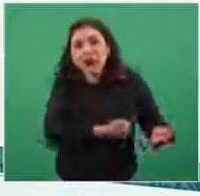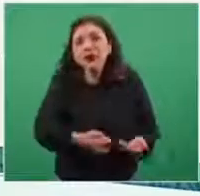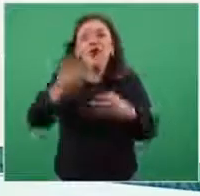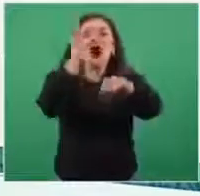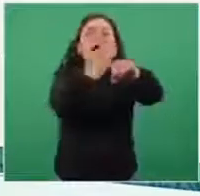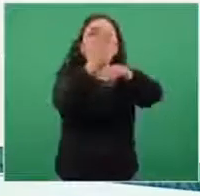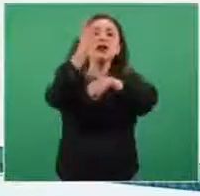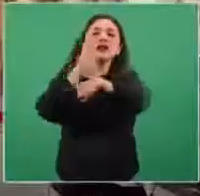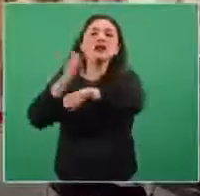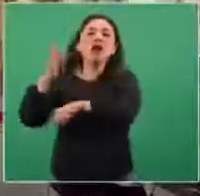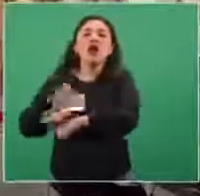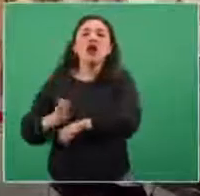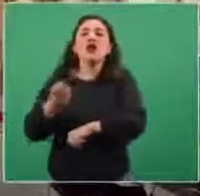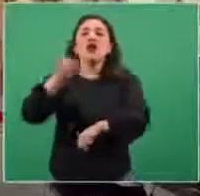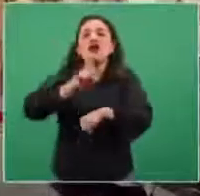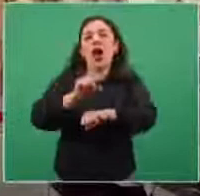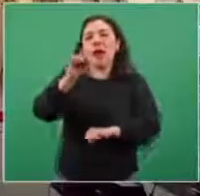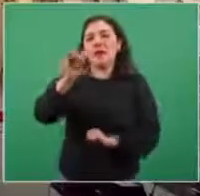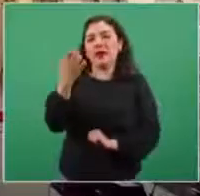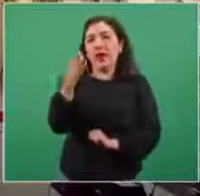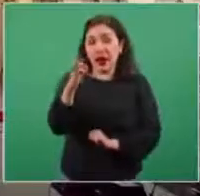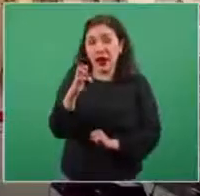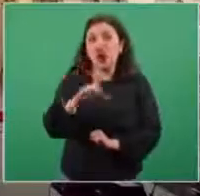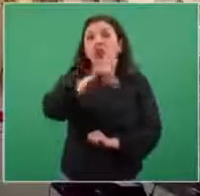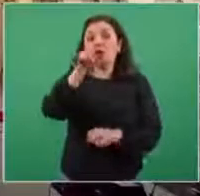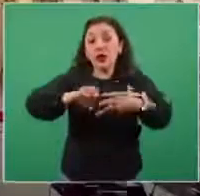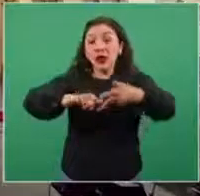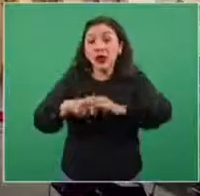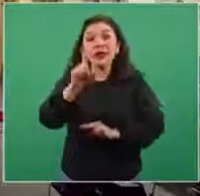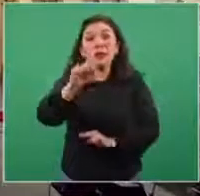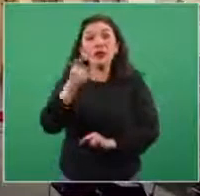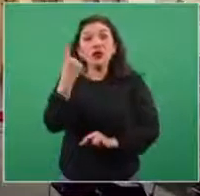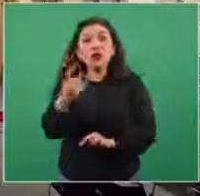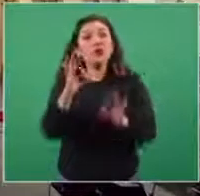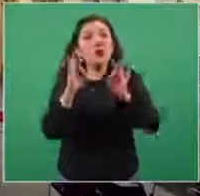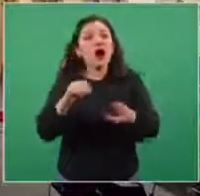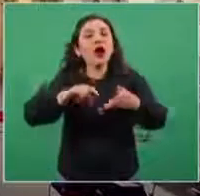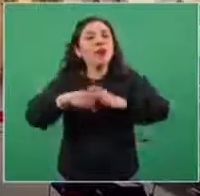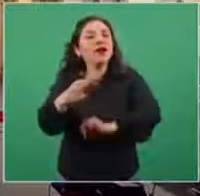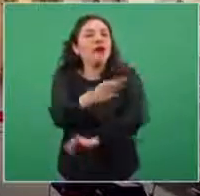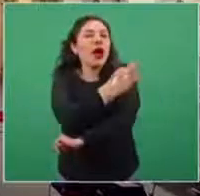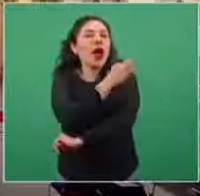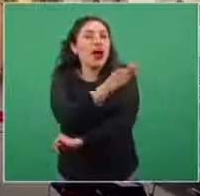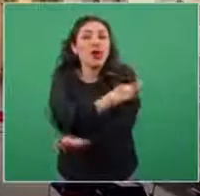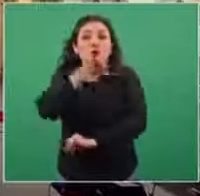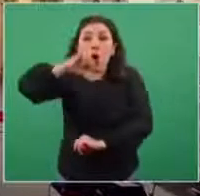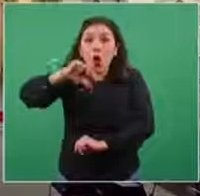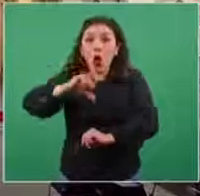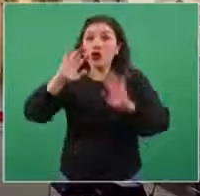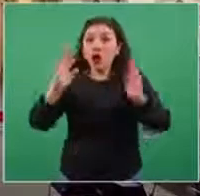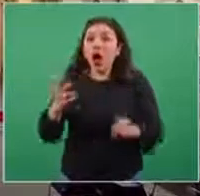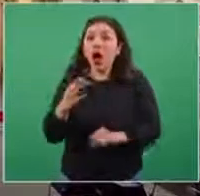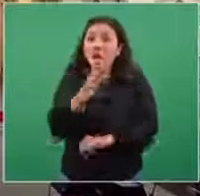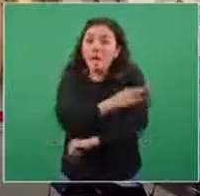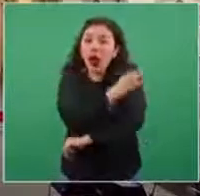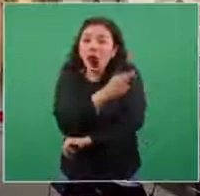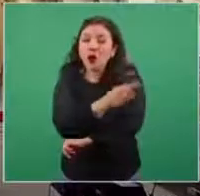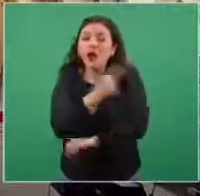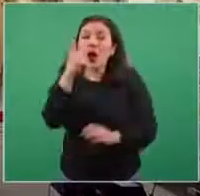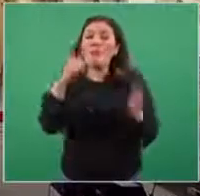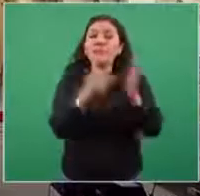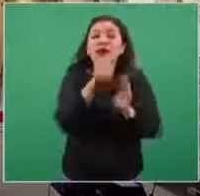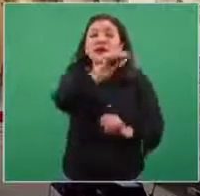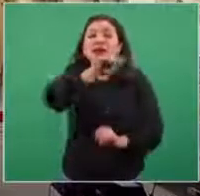federativas el 20 de enero y a partir del 21 se empezó a utilizar. Hoy se usaron mil 621 dosis,